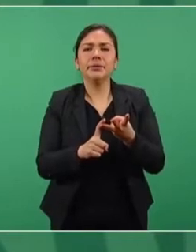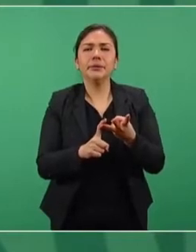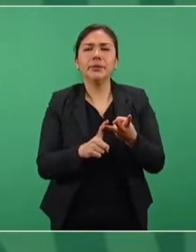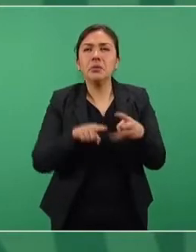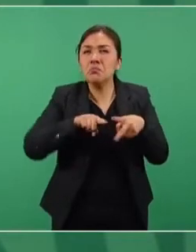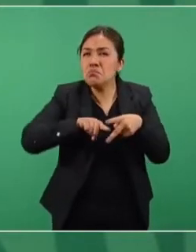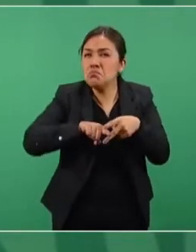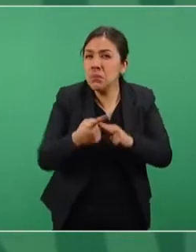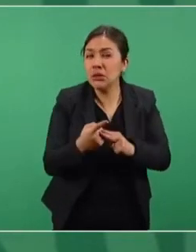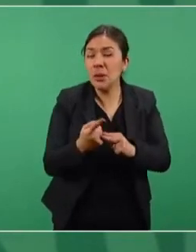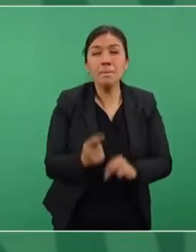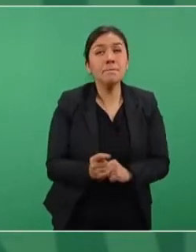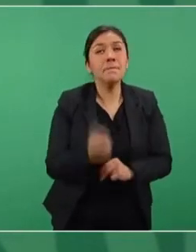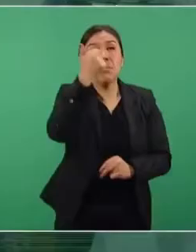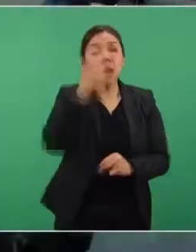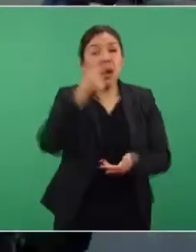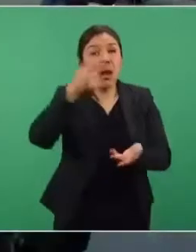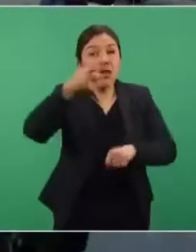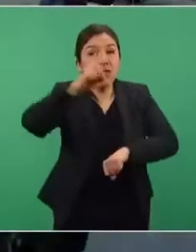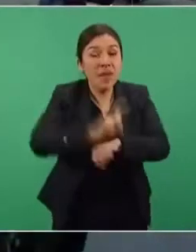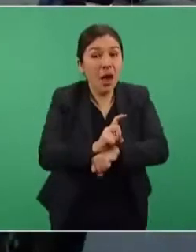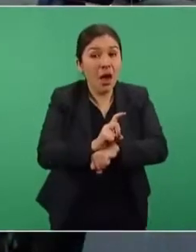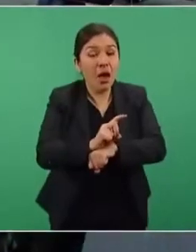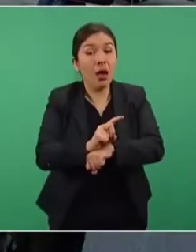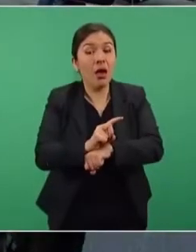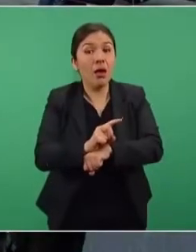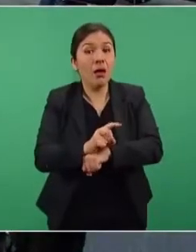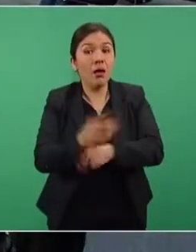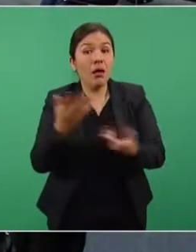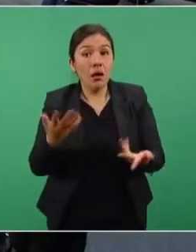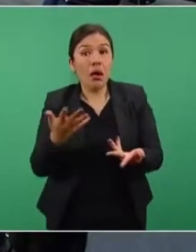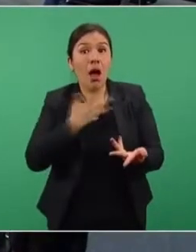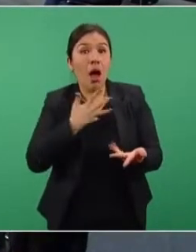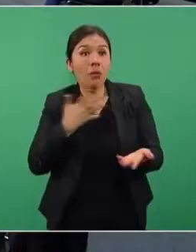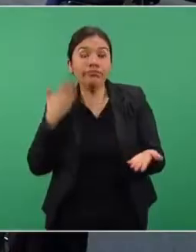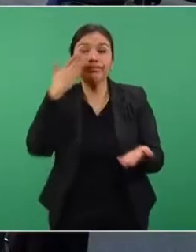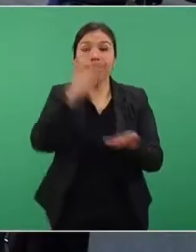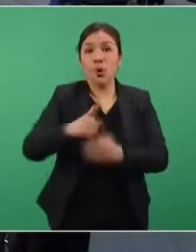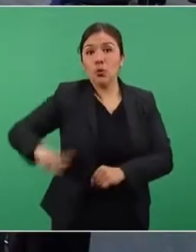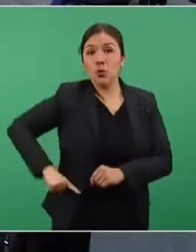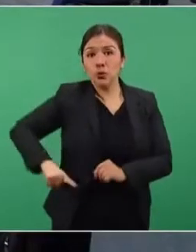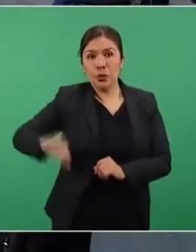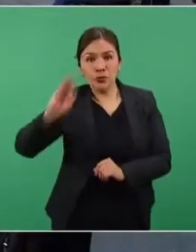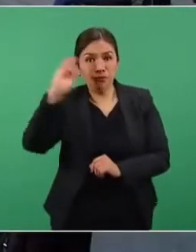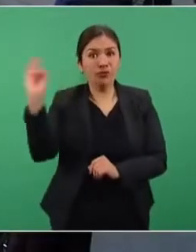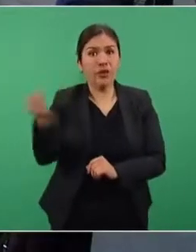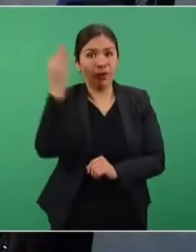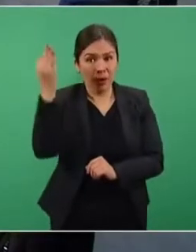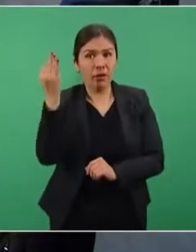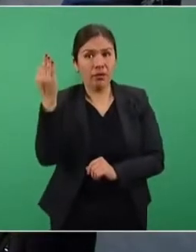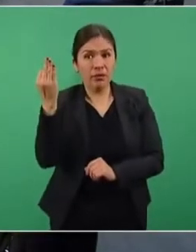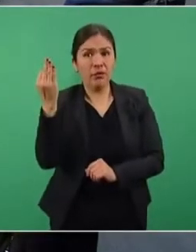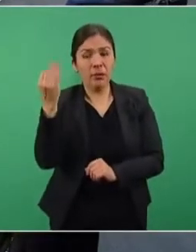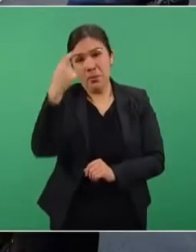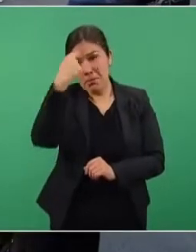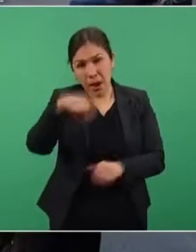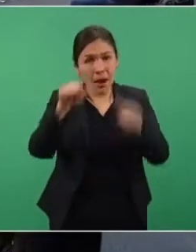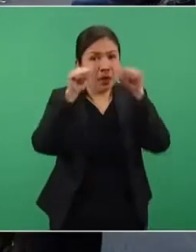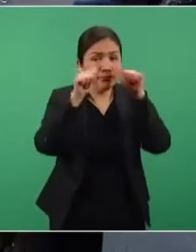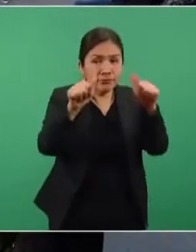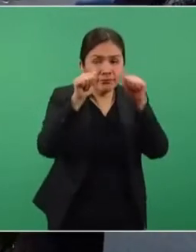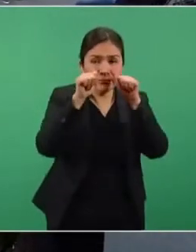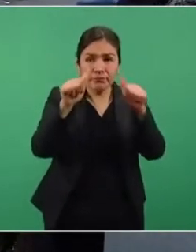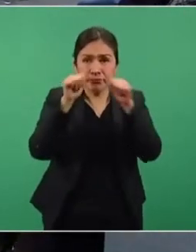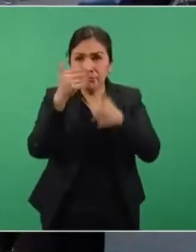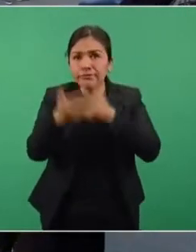Desde el primer día está el gobierno federal atendiendo